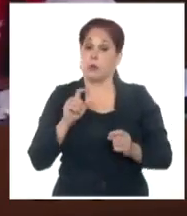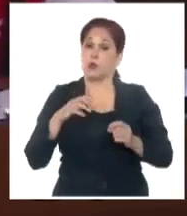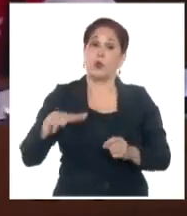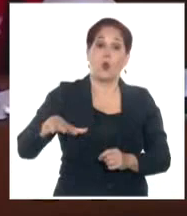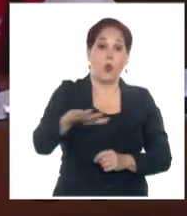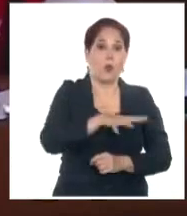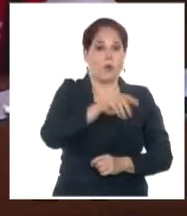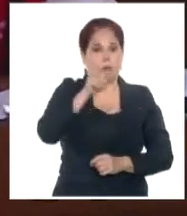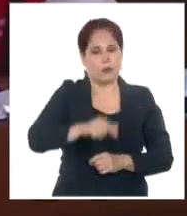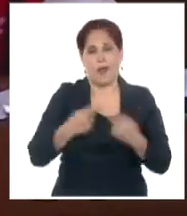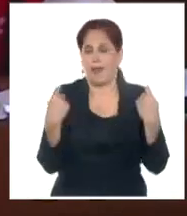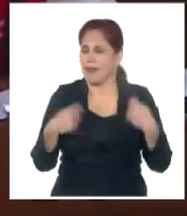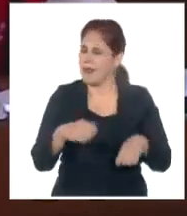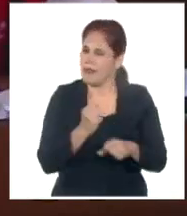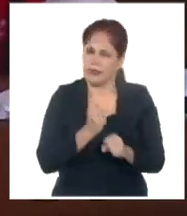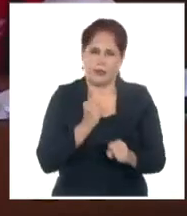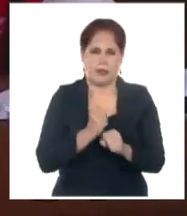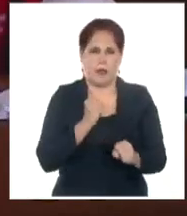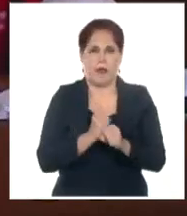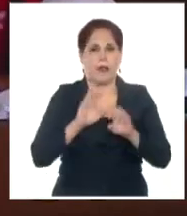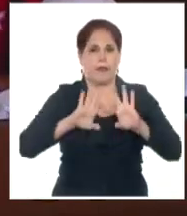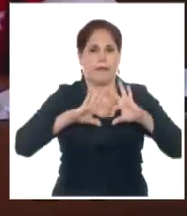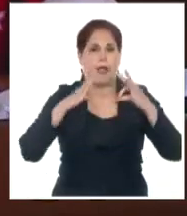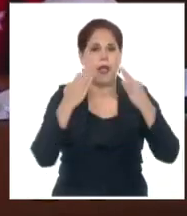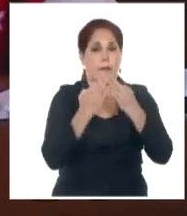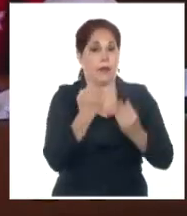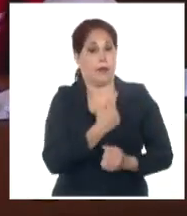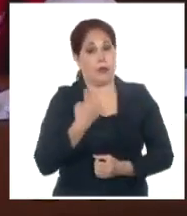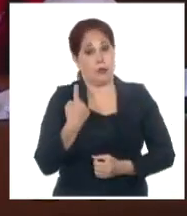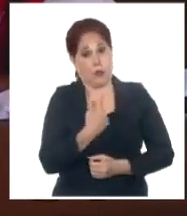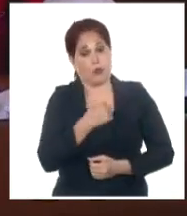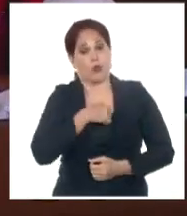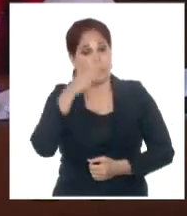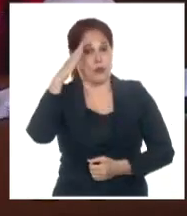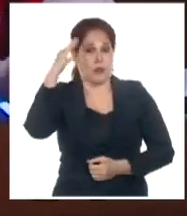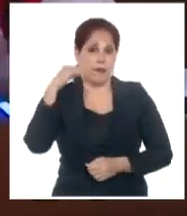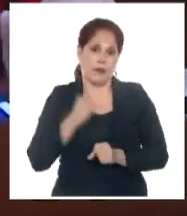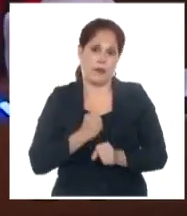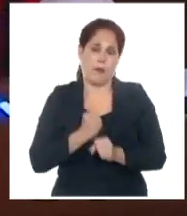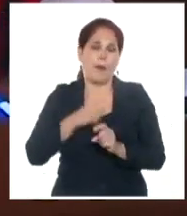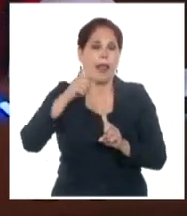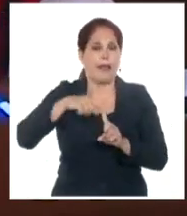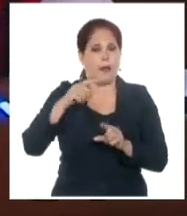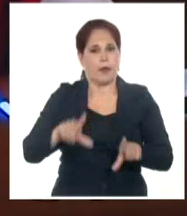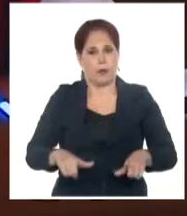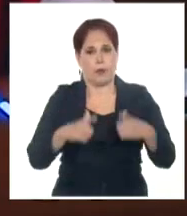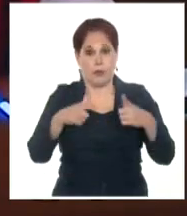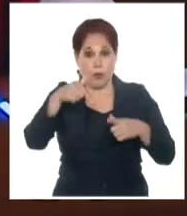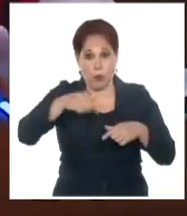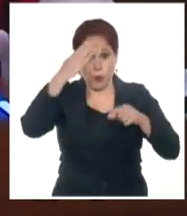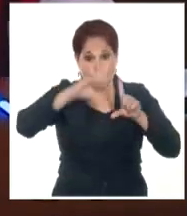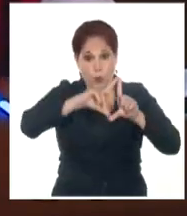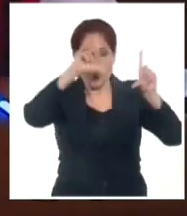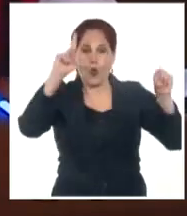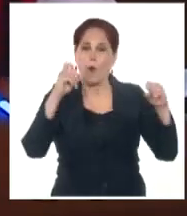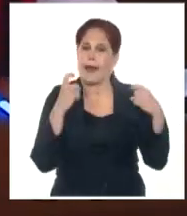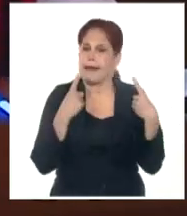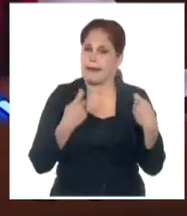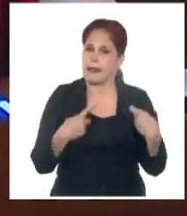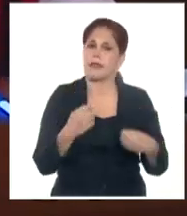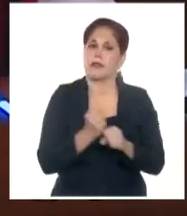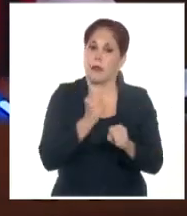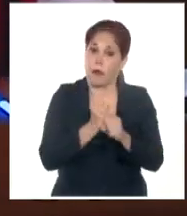involucrarnos nosotros, involucrar a la familia nuestra para que las tareas no salgan. hoy el país está necesitando